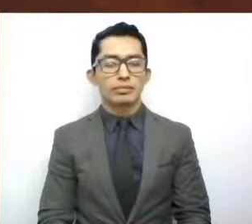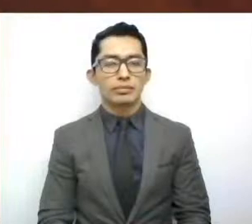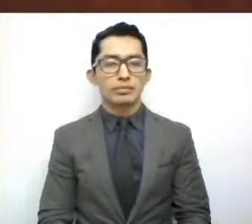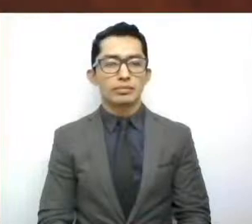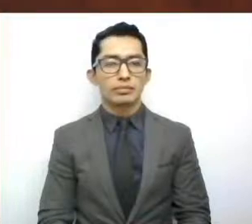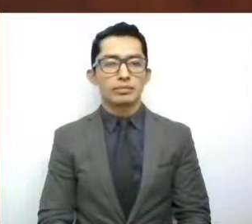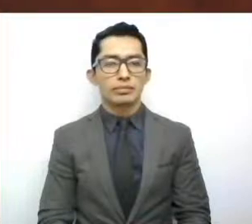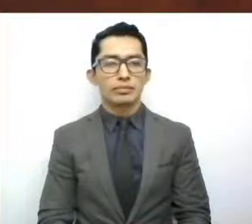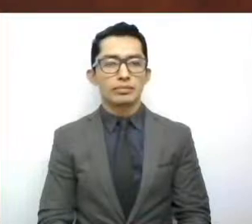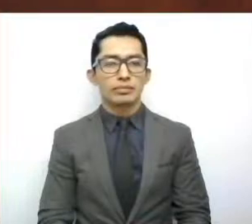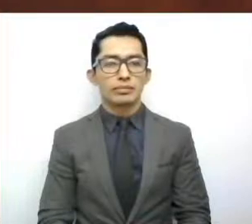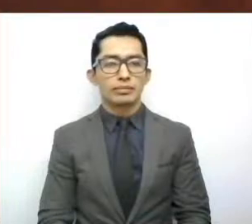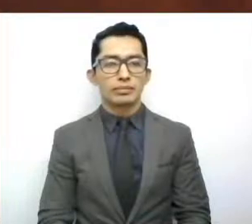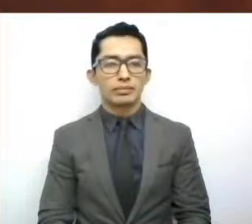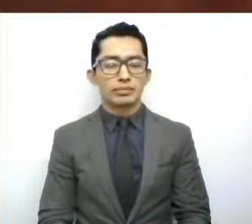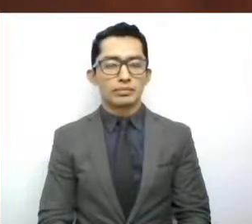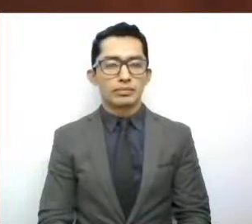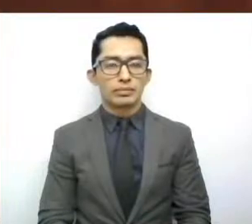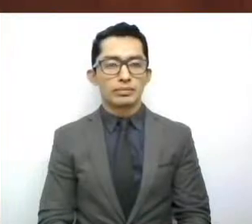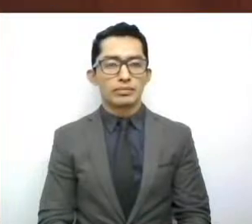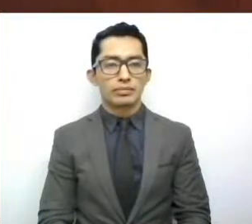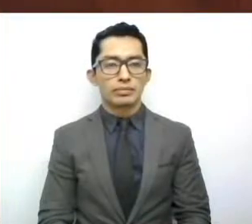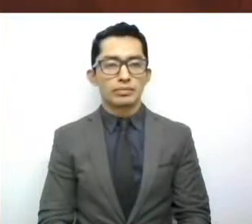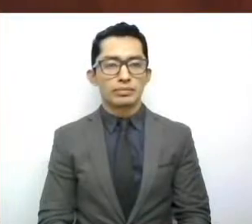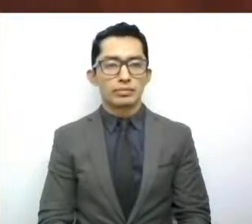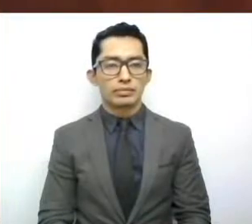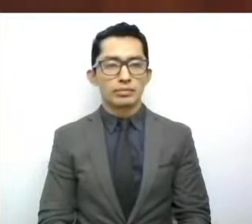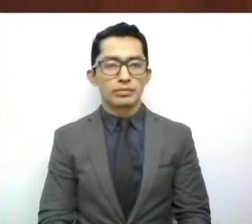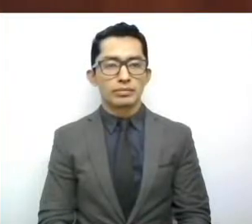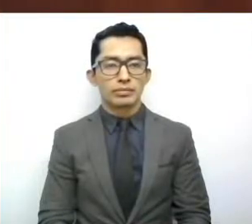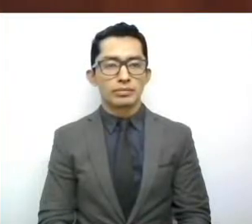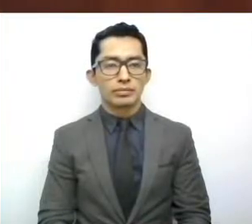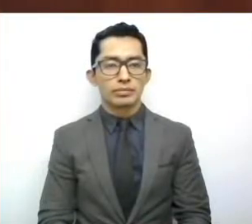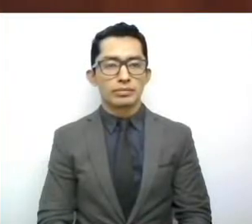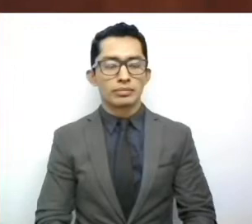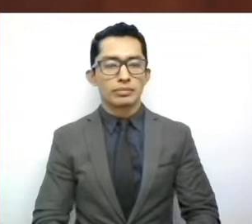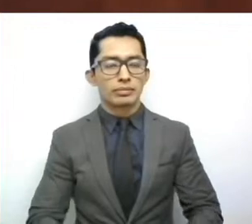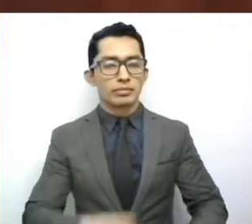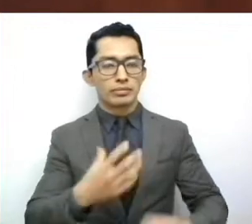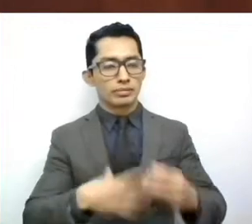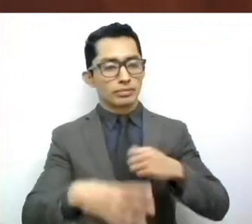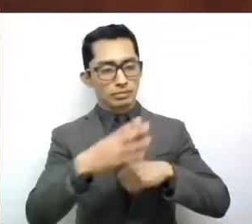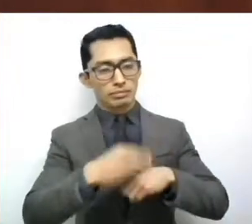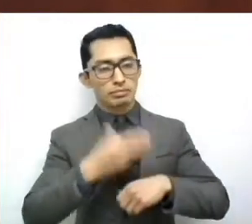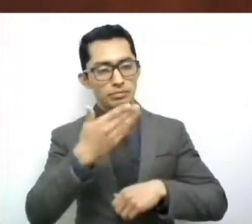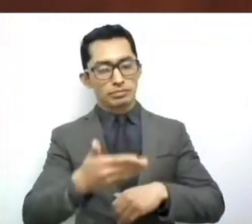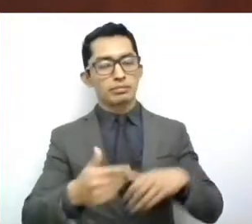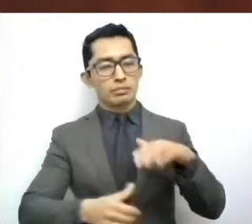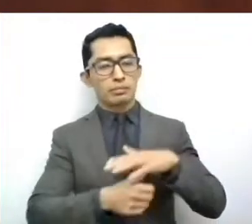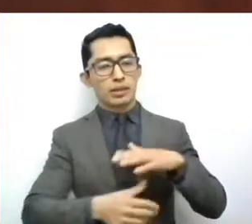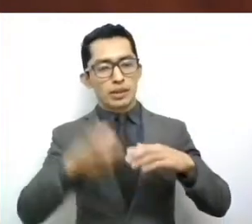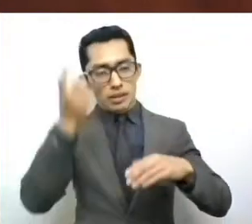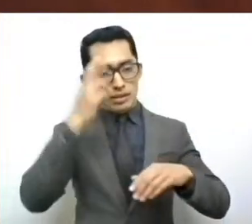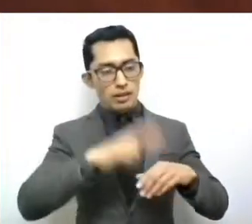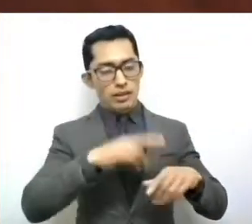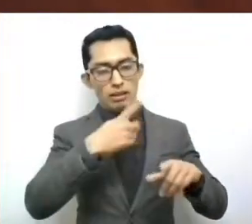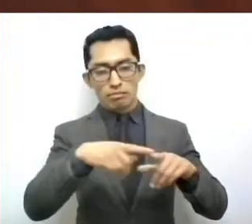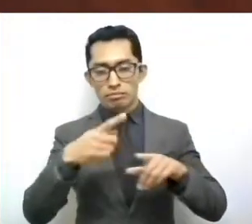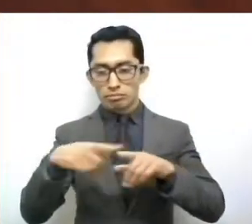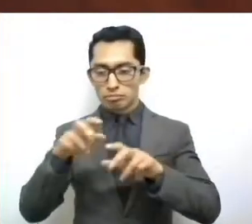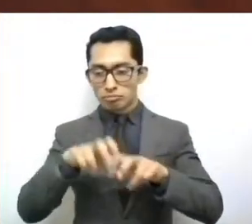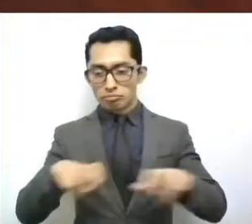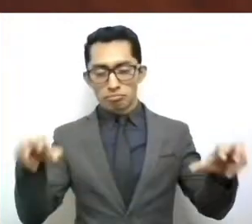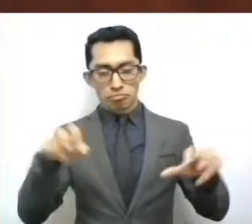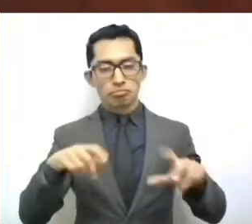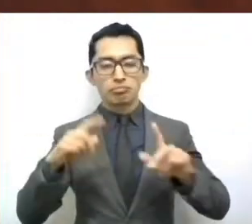Con su venia a la mesa directiva de esta honorable 61ª